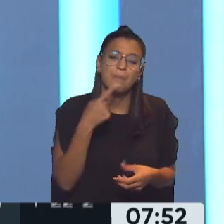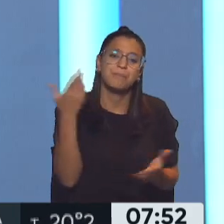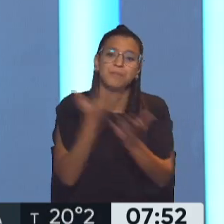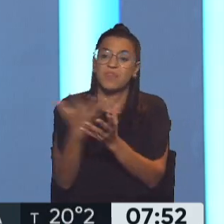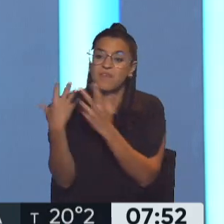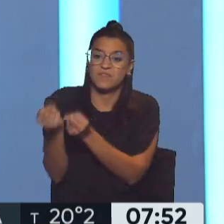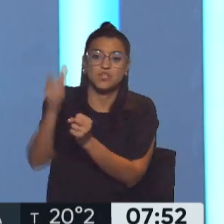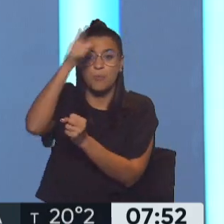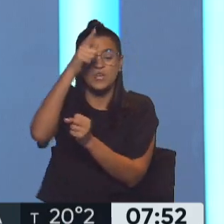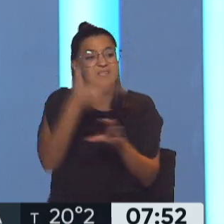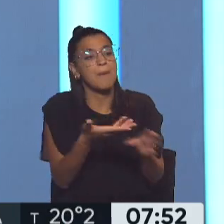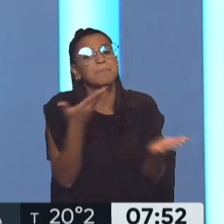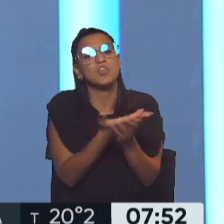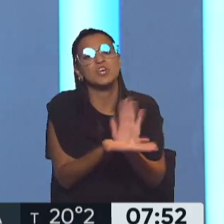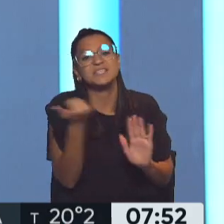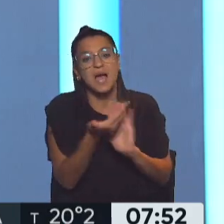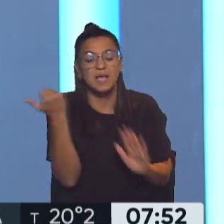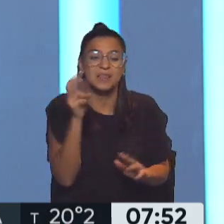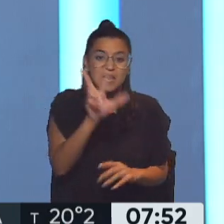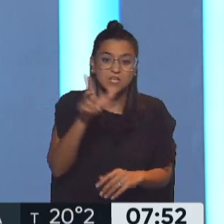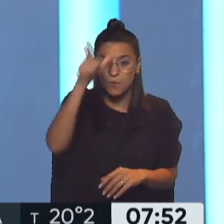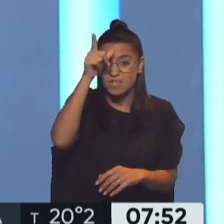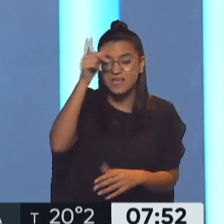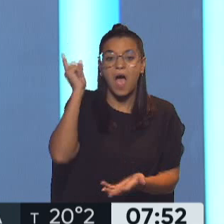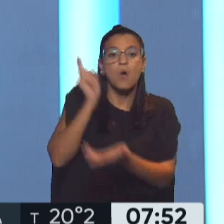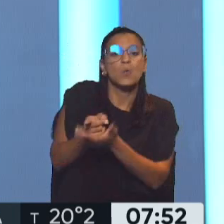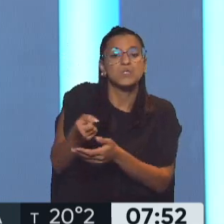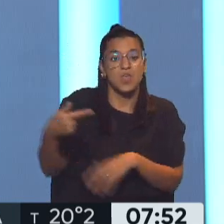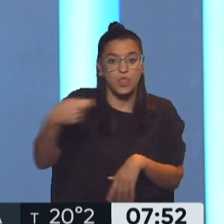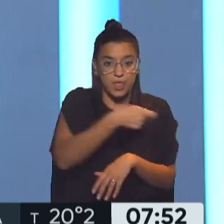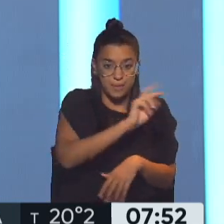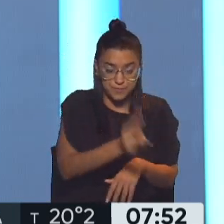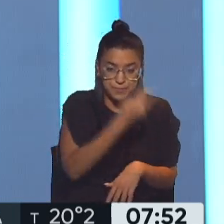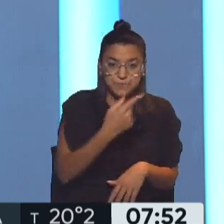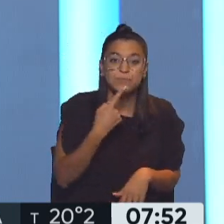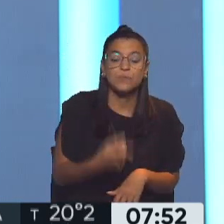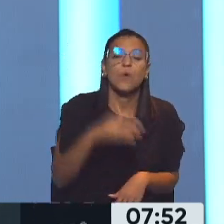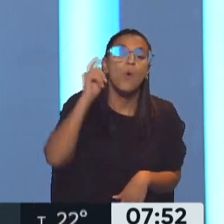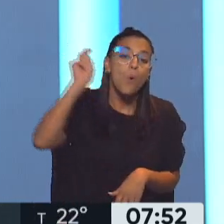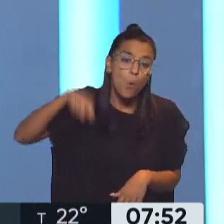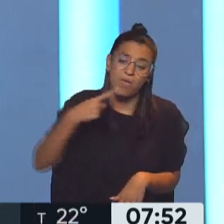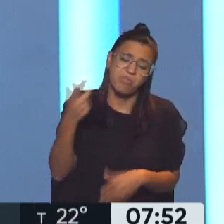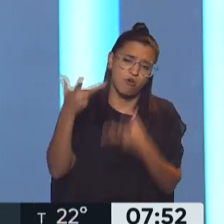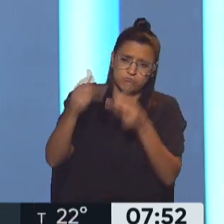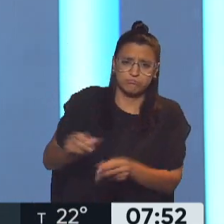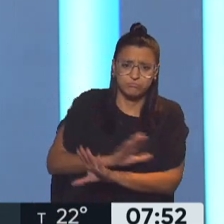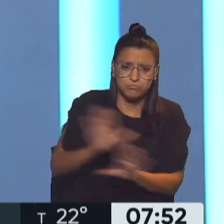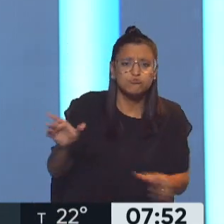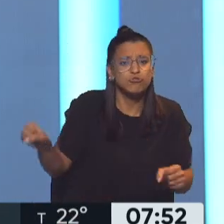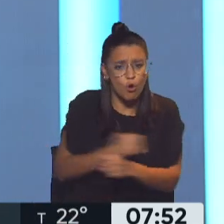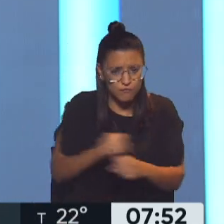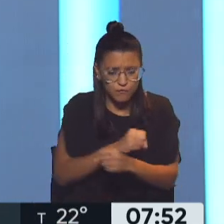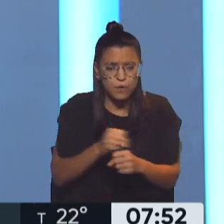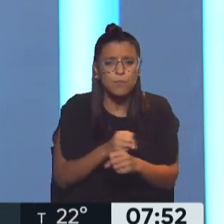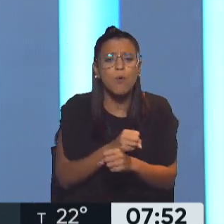defensores de los policías, entre ellos los tres policías acusados por el homicidio, ayer el juez Martín del Viso rechazó la recusación, es decir, confirmó